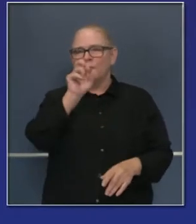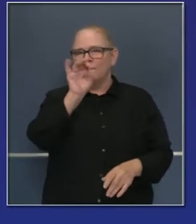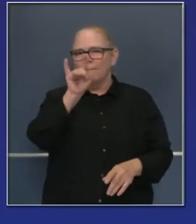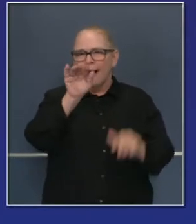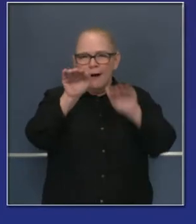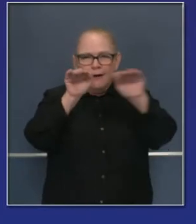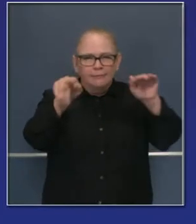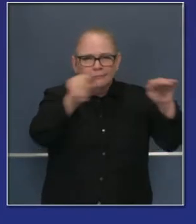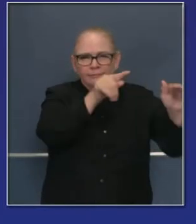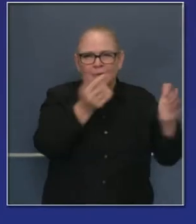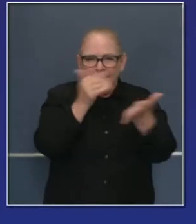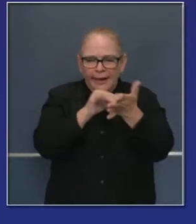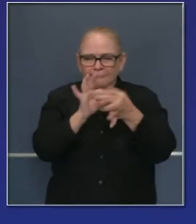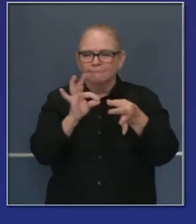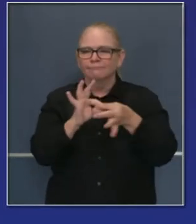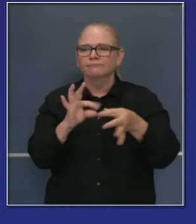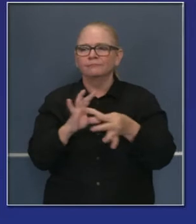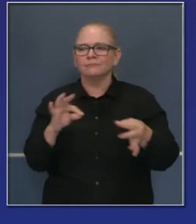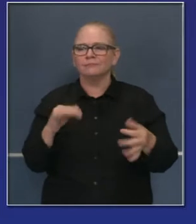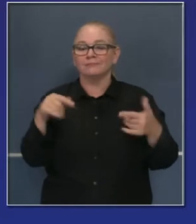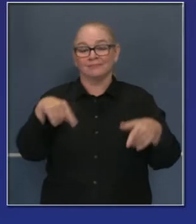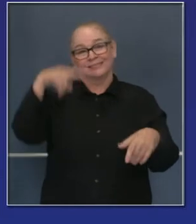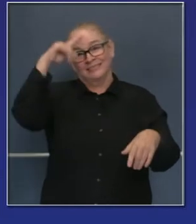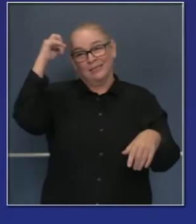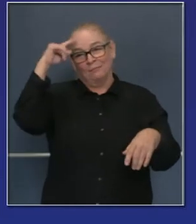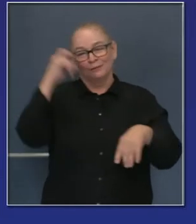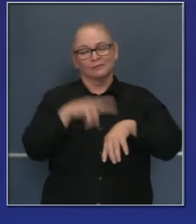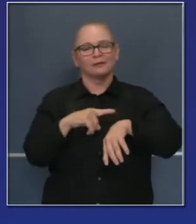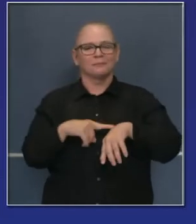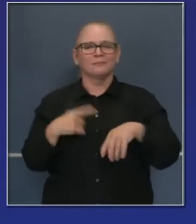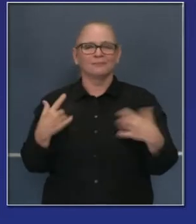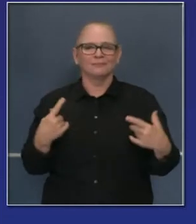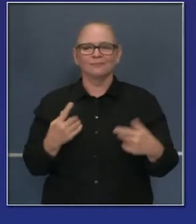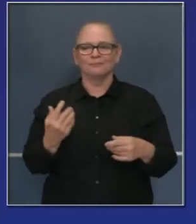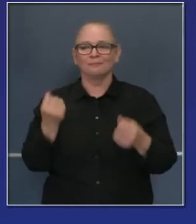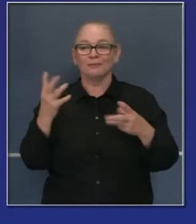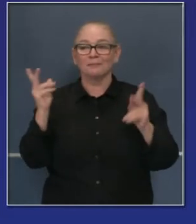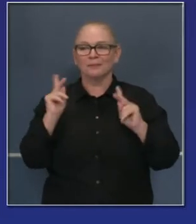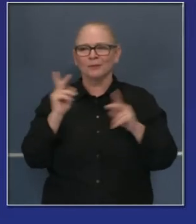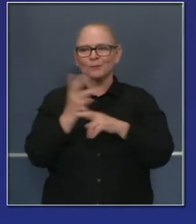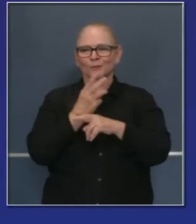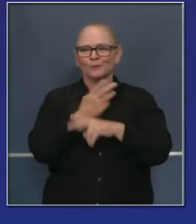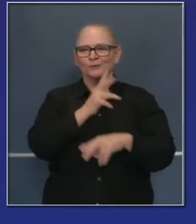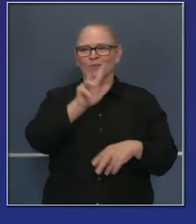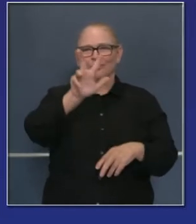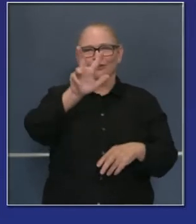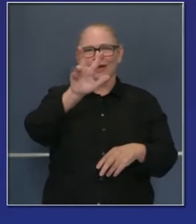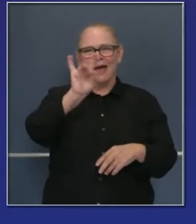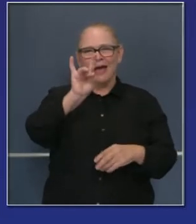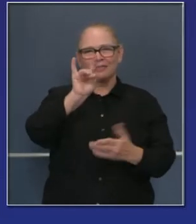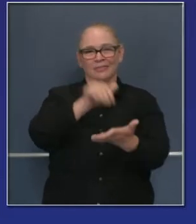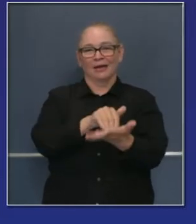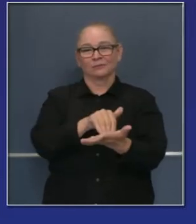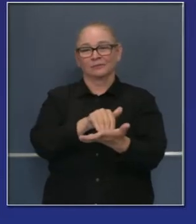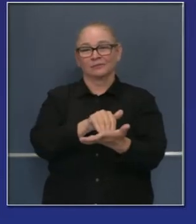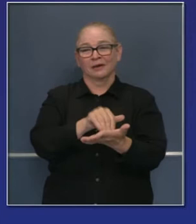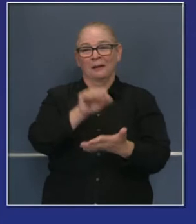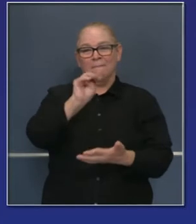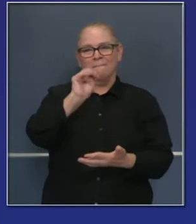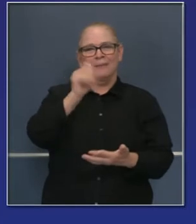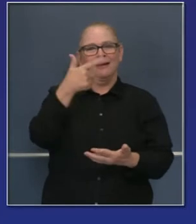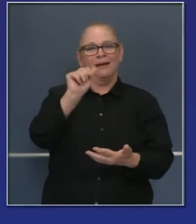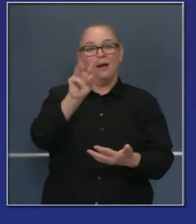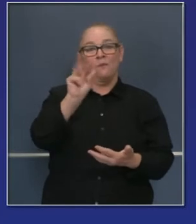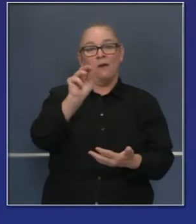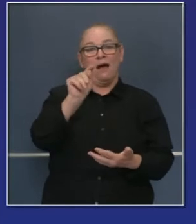comentario público, que un día típico de verano estamos utilizando cerca de 38,000 megavatios.